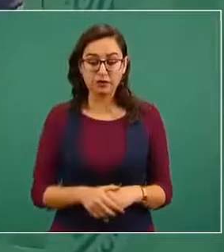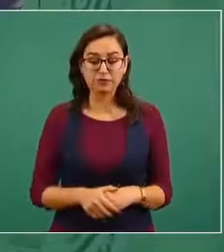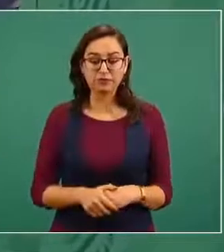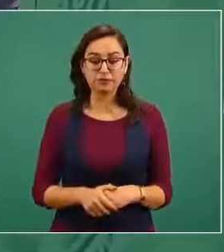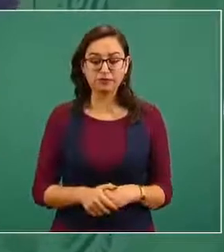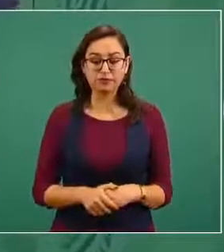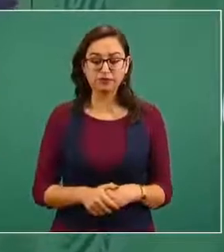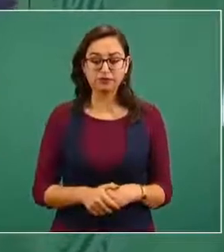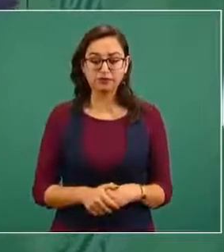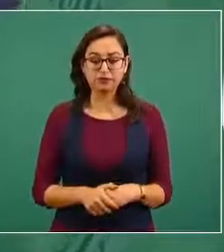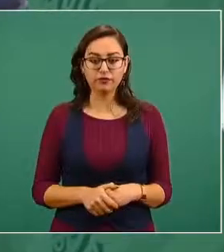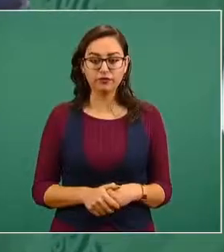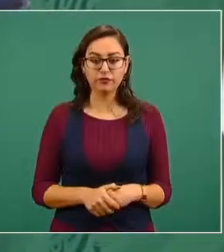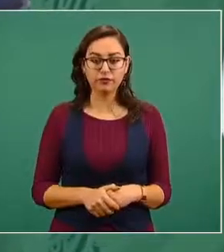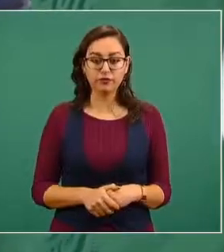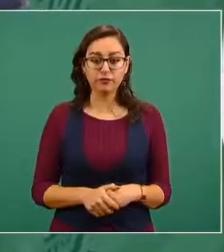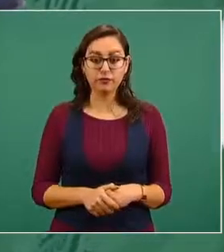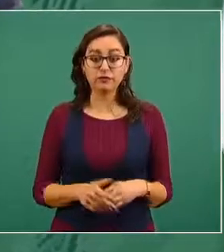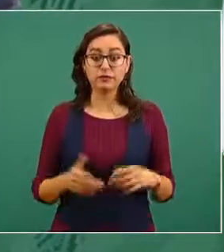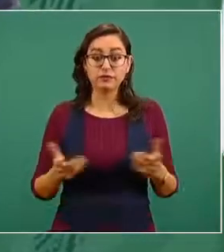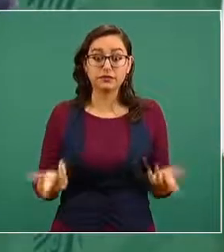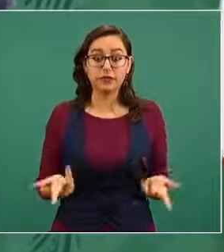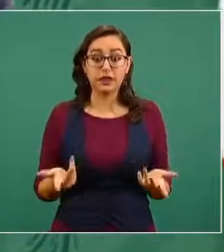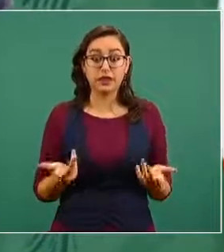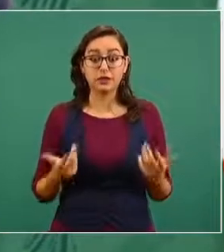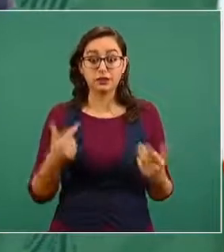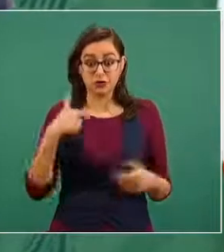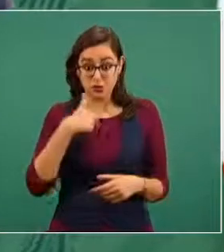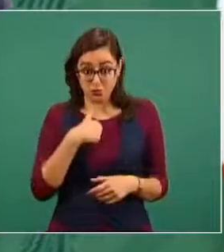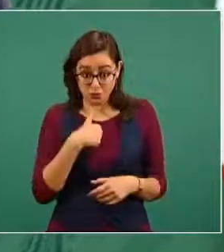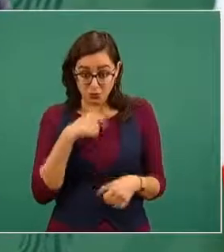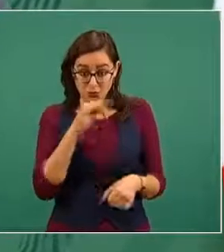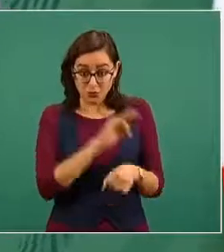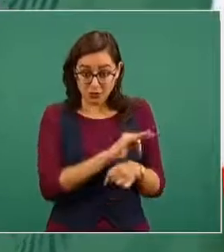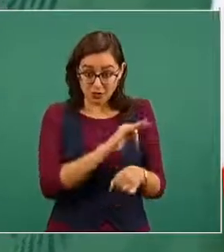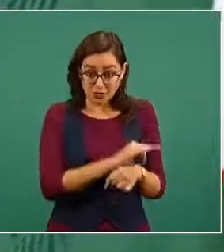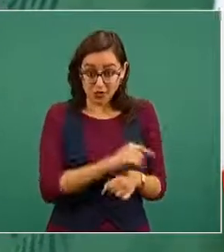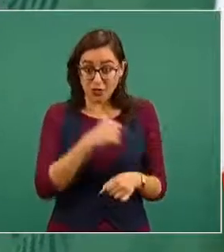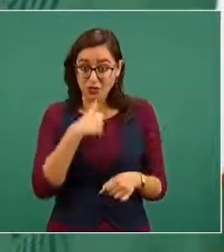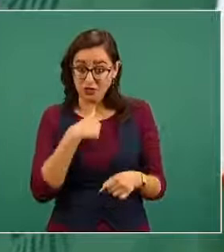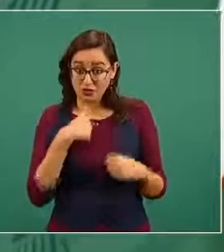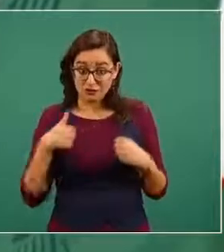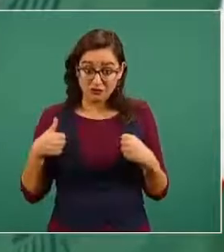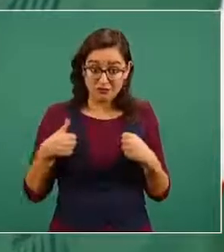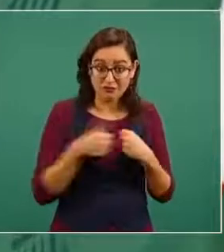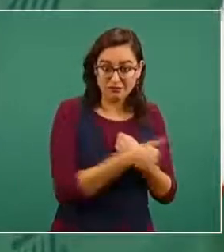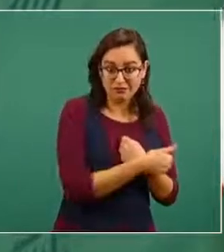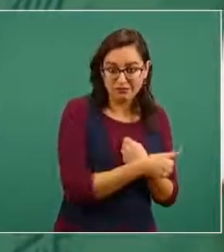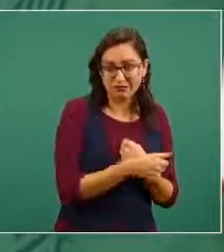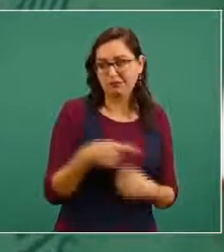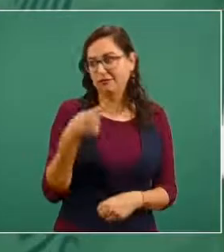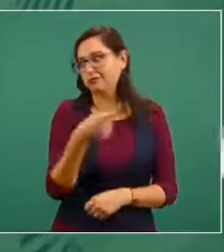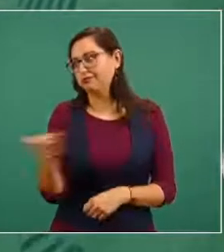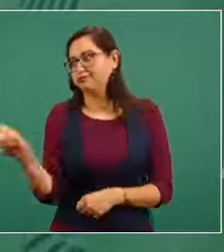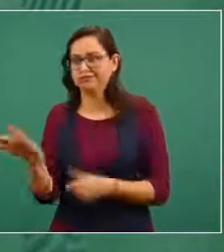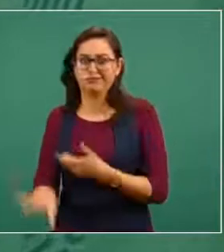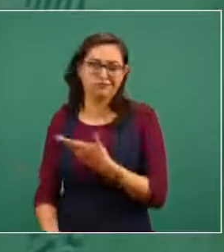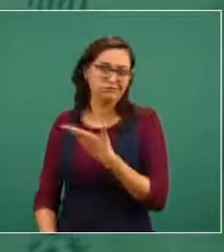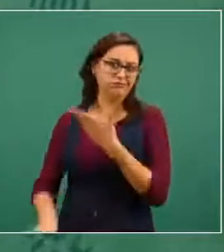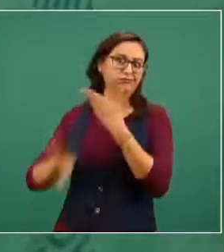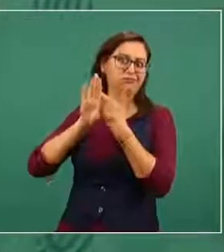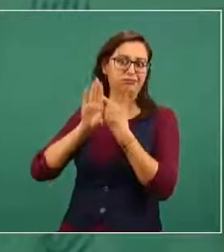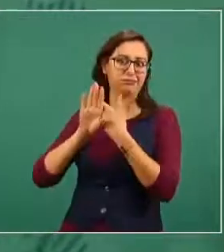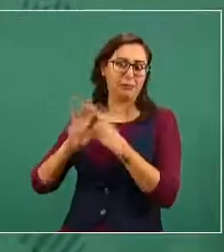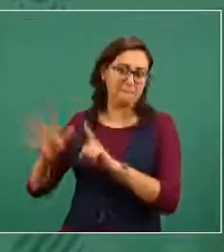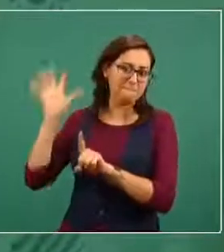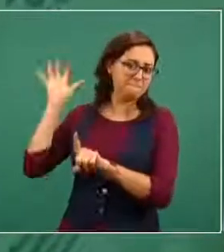se nos vienen encima como lo hacen cotidianamente pero ahora